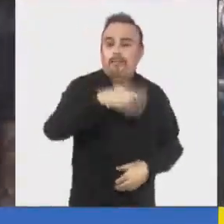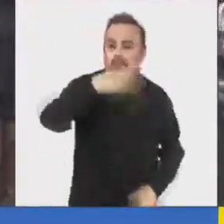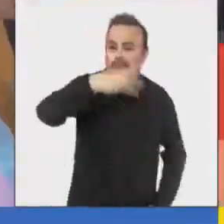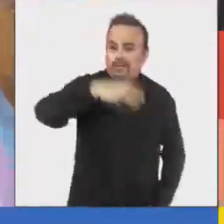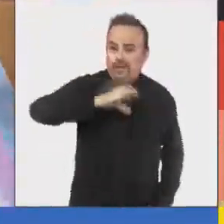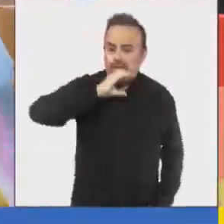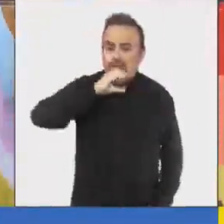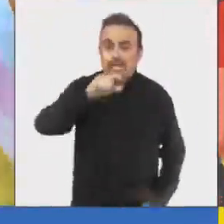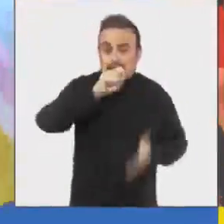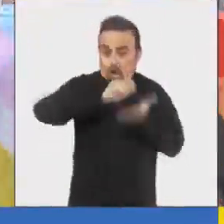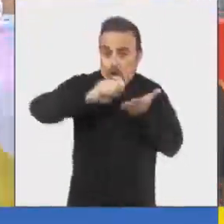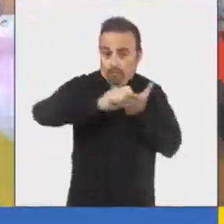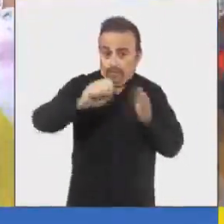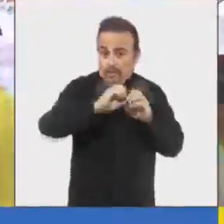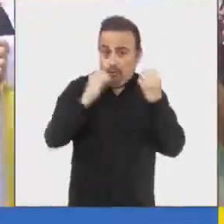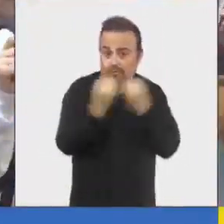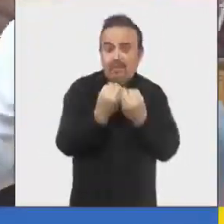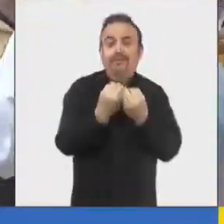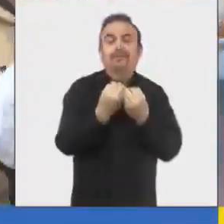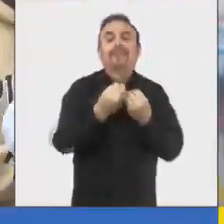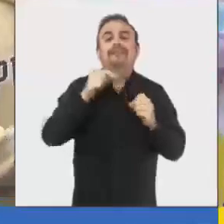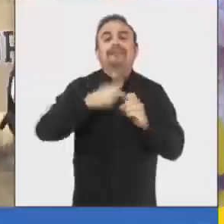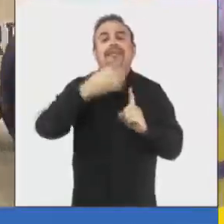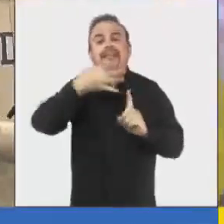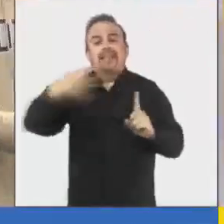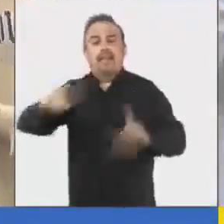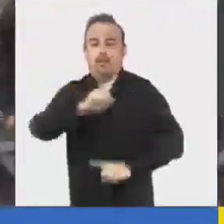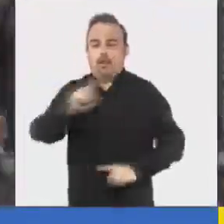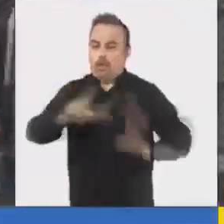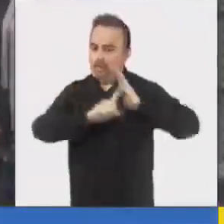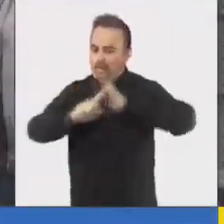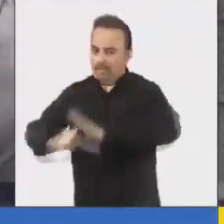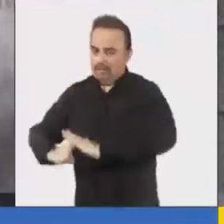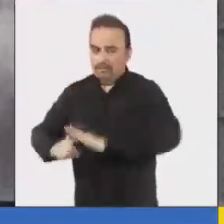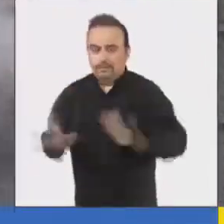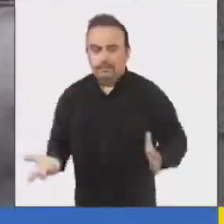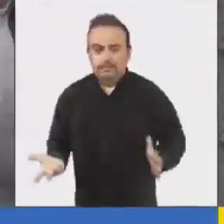a través de su Oficina de la Diversidad y No Discriminación.